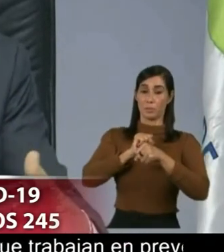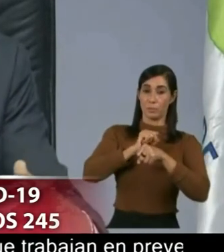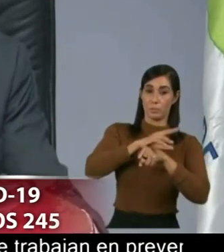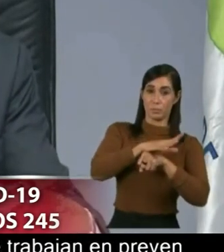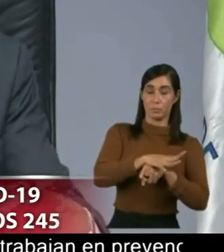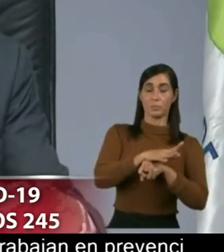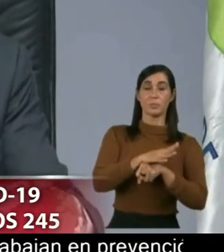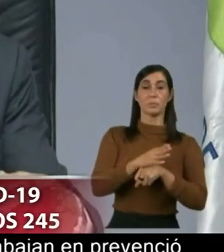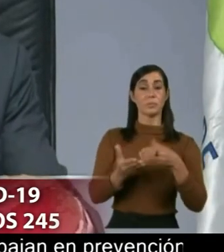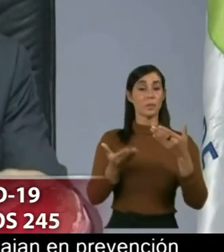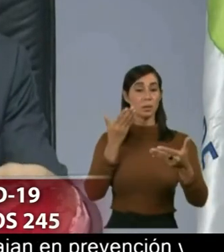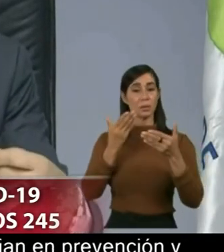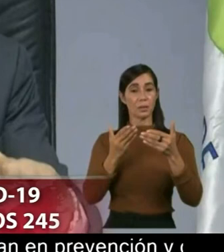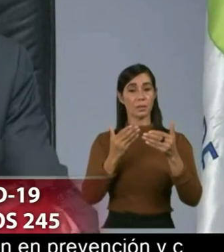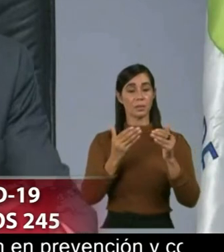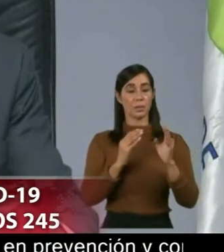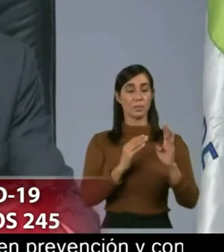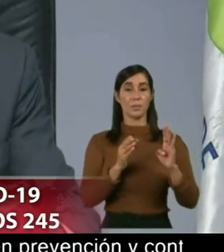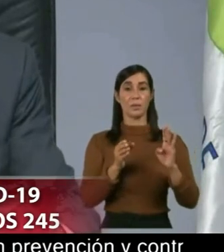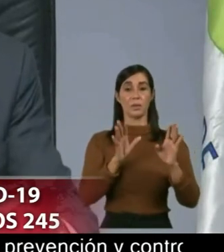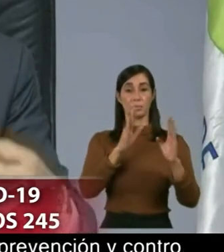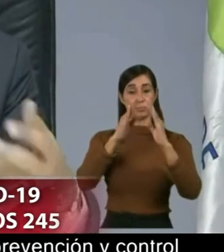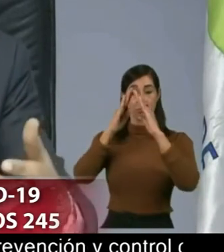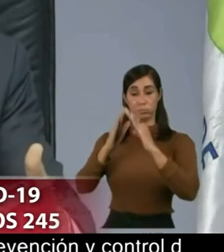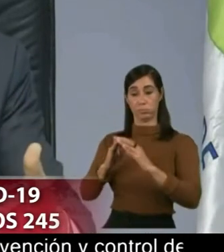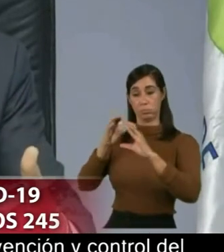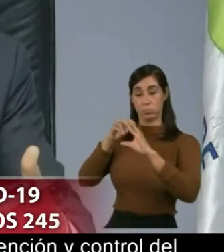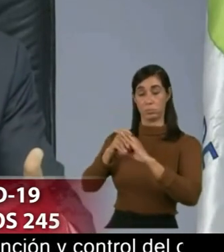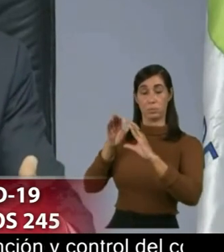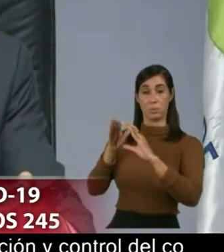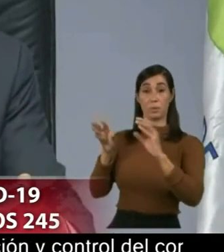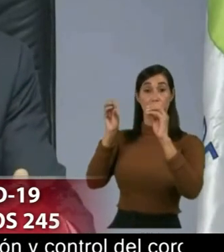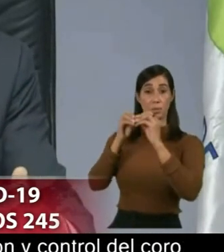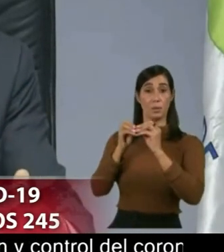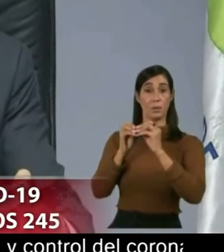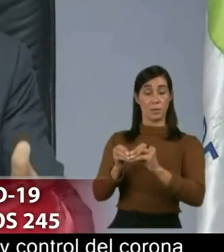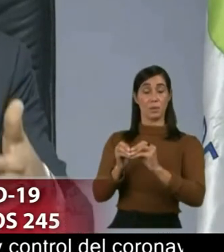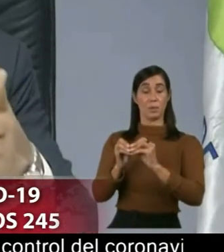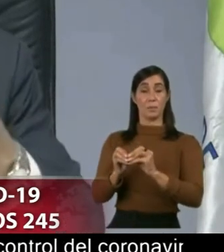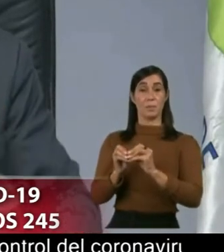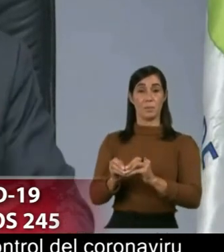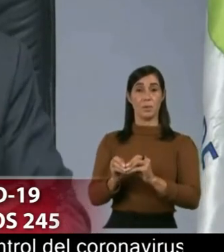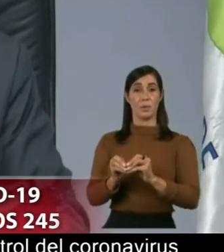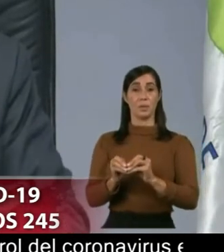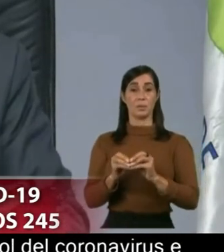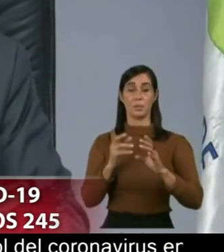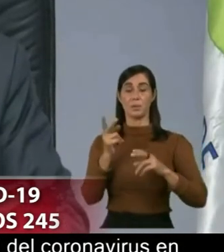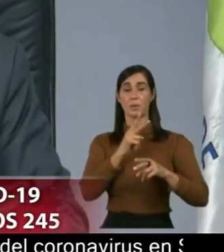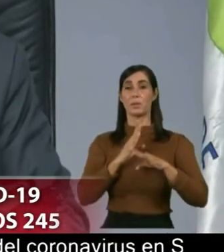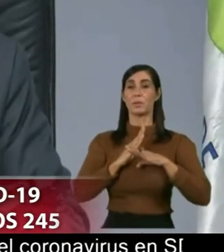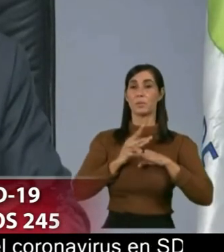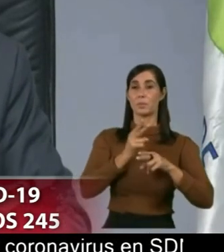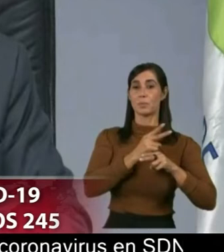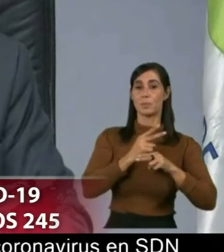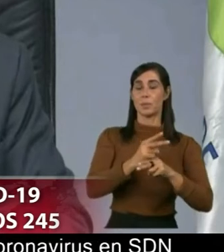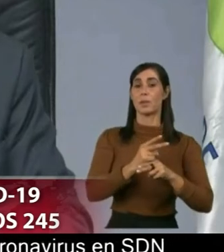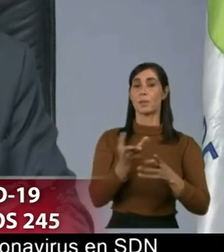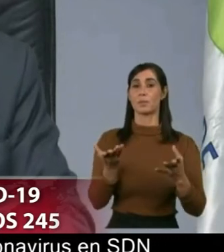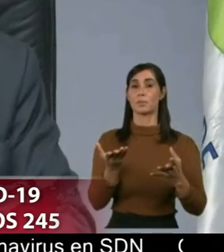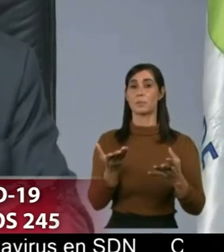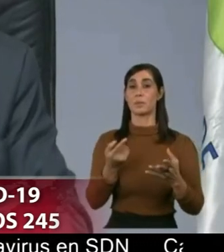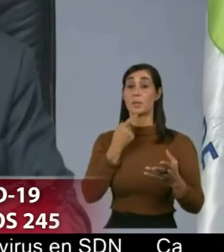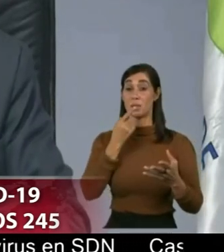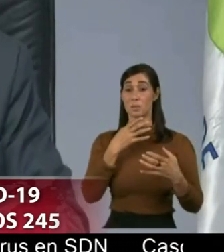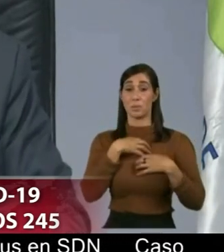y que debiera ser pues un poco más condescendiente con la prevención que estamos reclamando